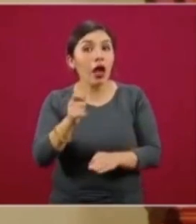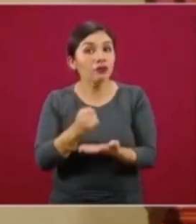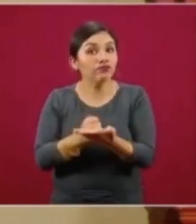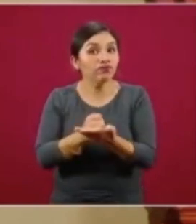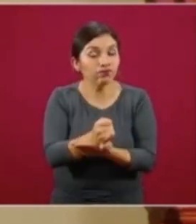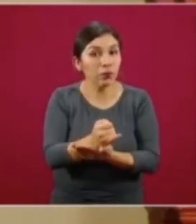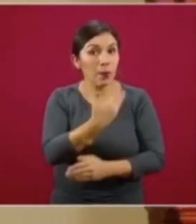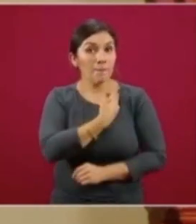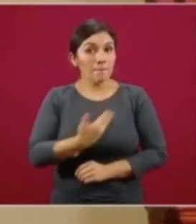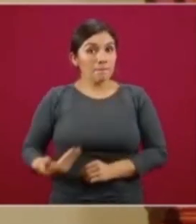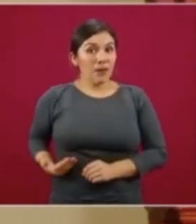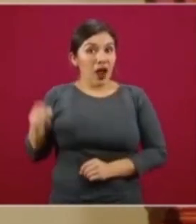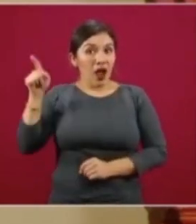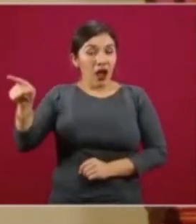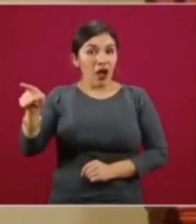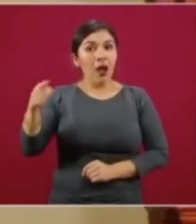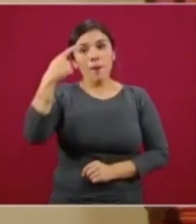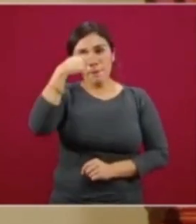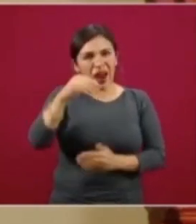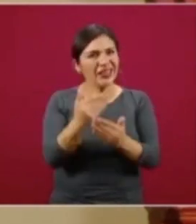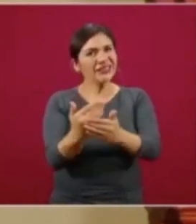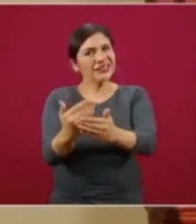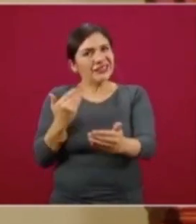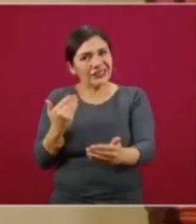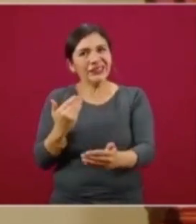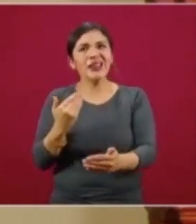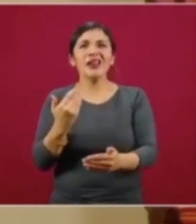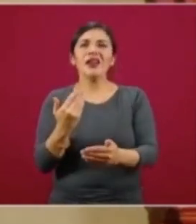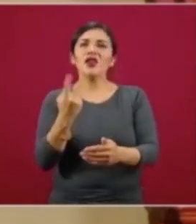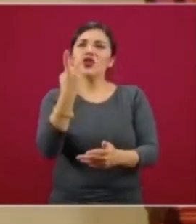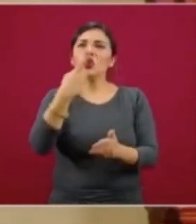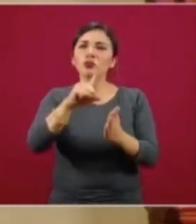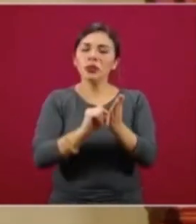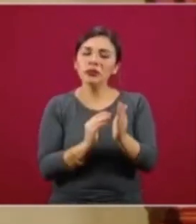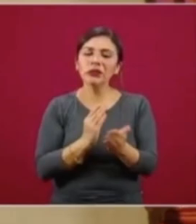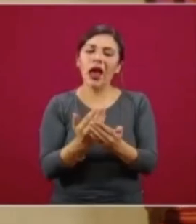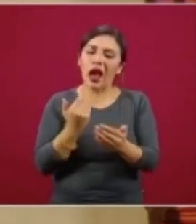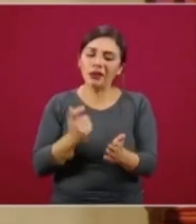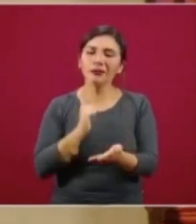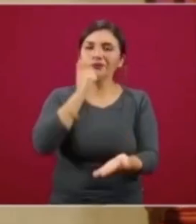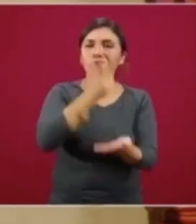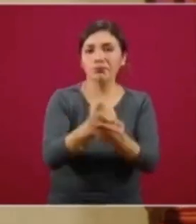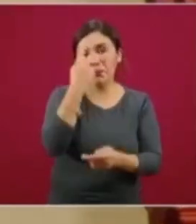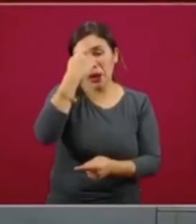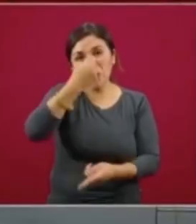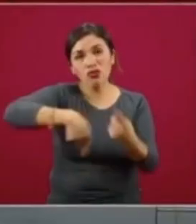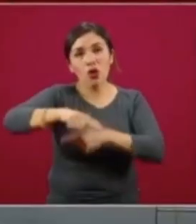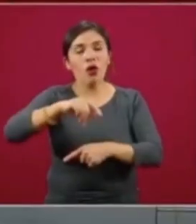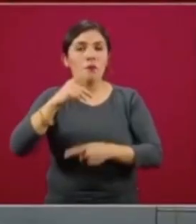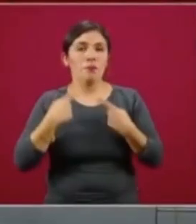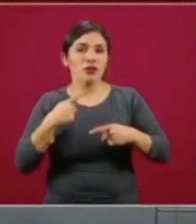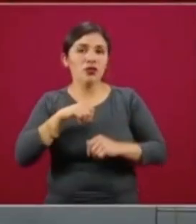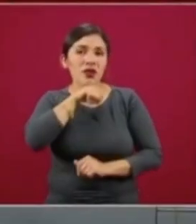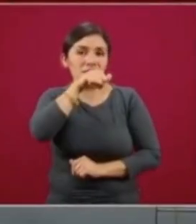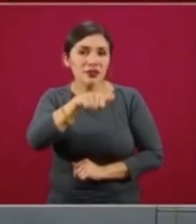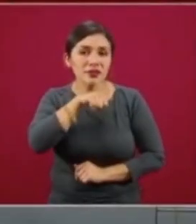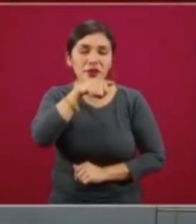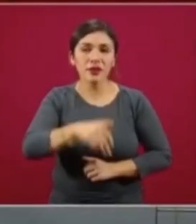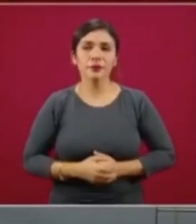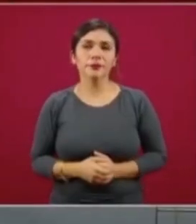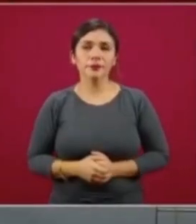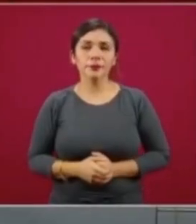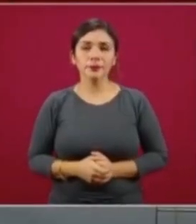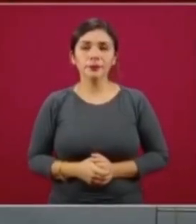decisión del señor presidente de Adelantar un bimestre en el pago a los adultos mayores. Adelante.